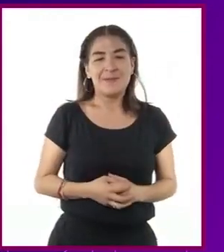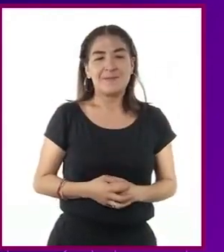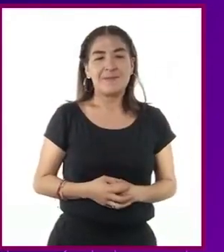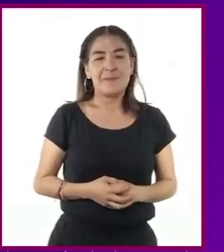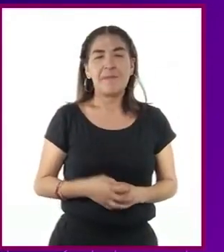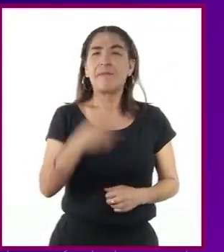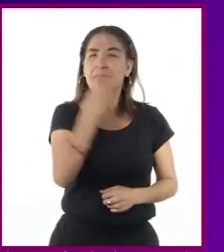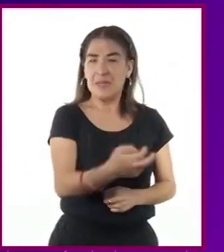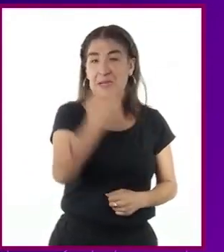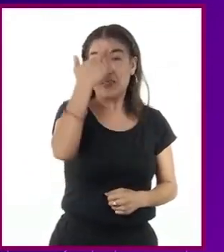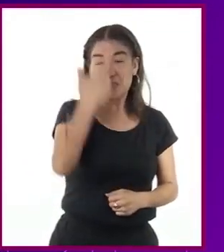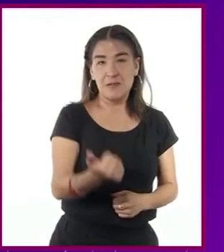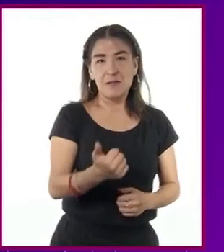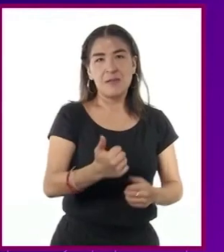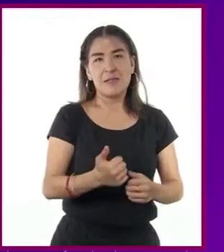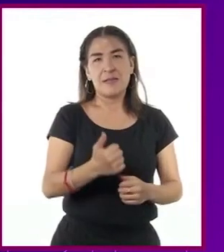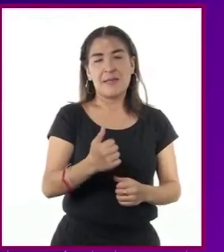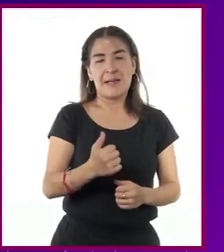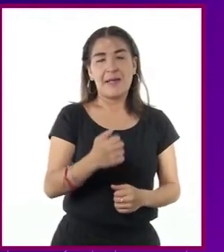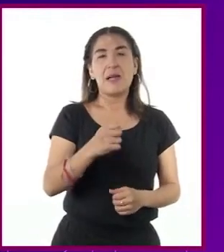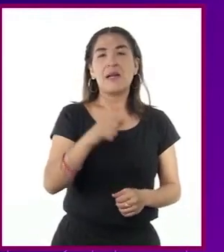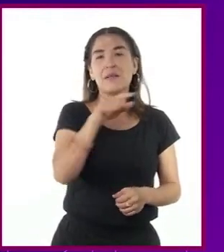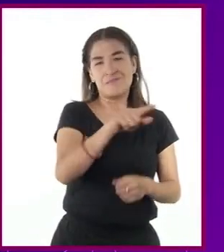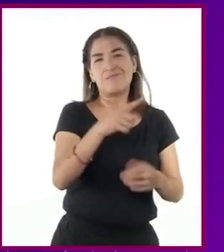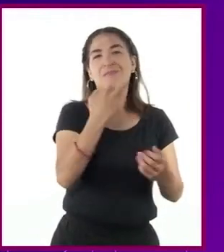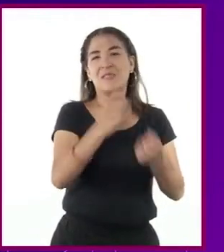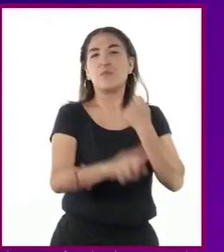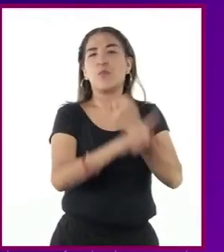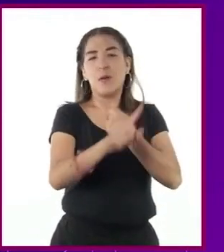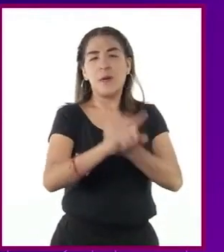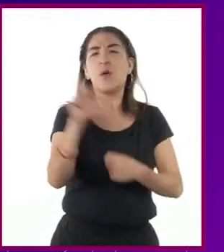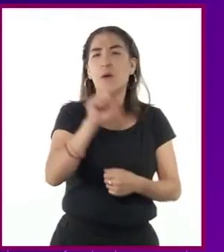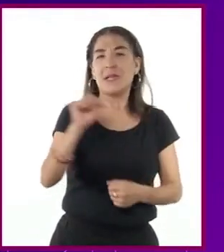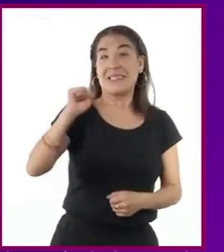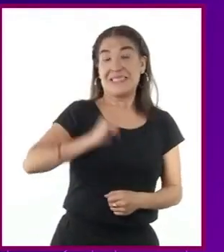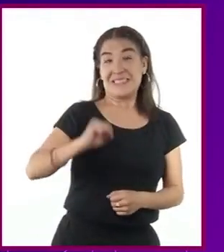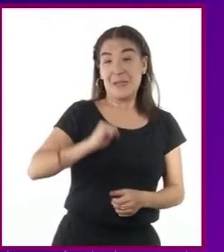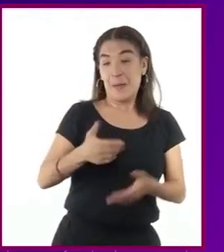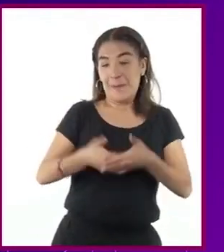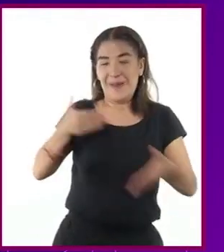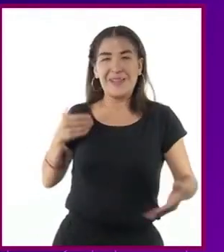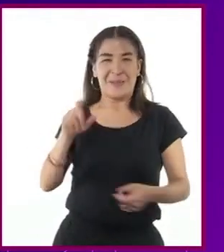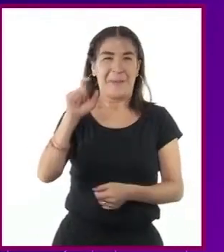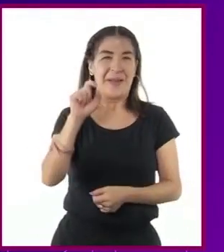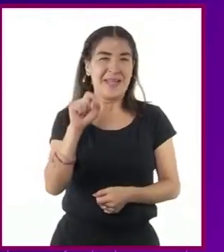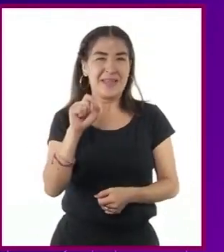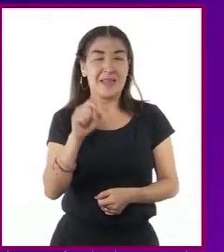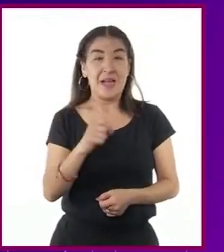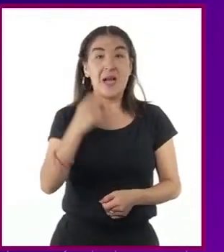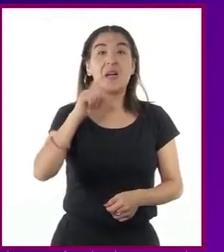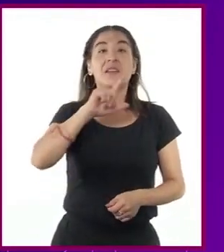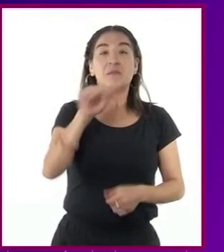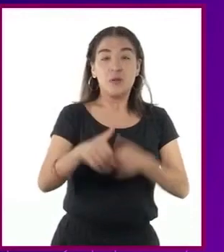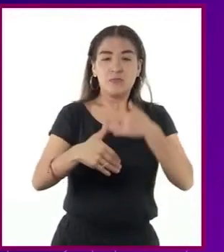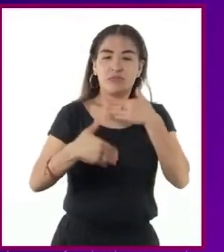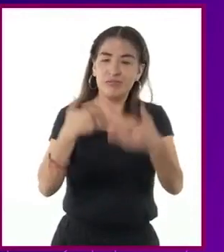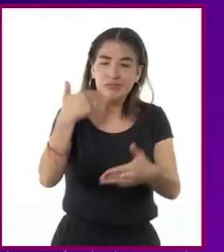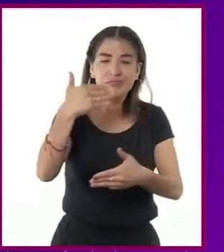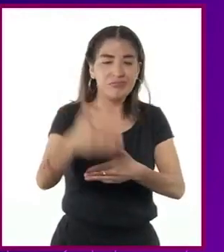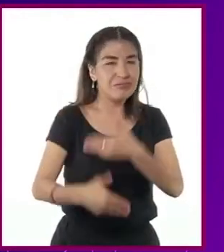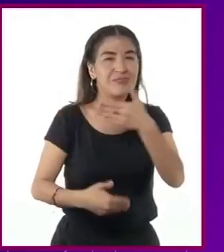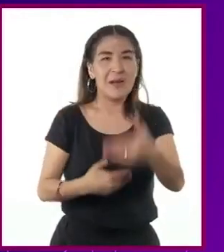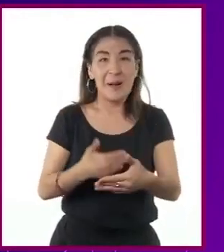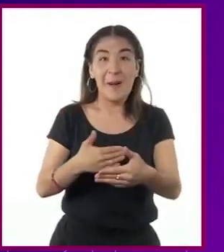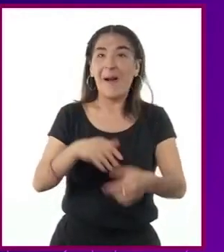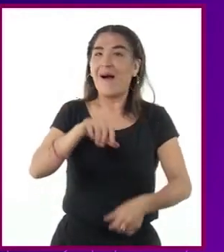Esto fue fines del siglo pasado. El tiempo ha transcurrido, van a surgir otras